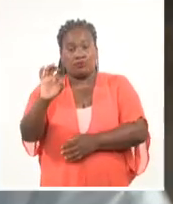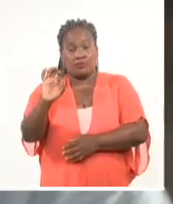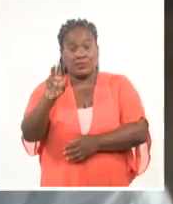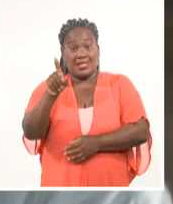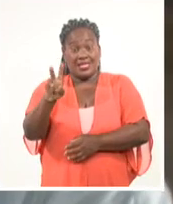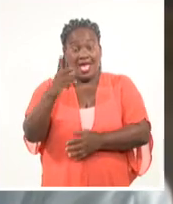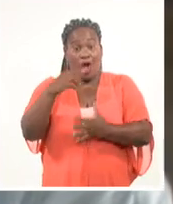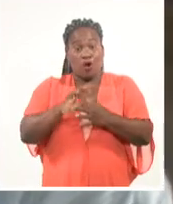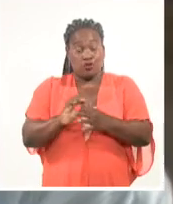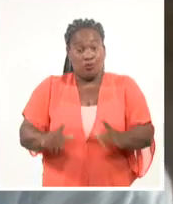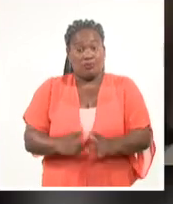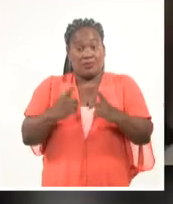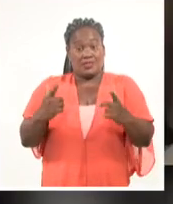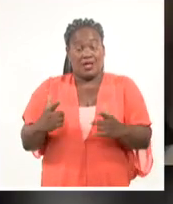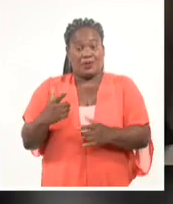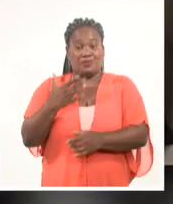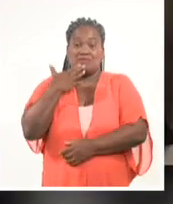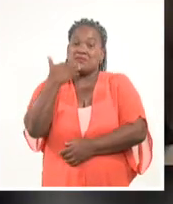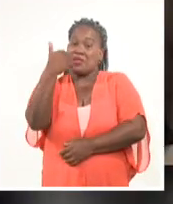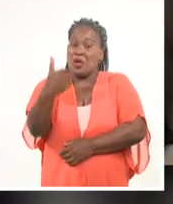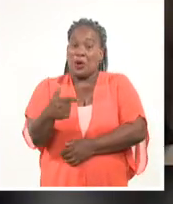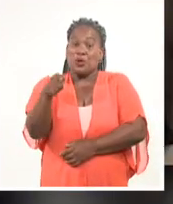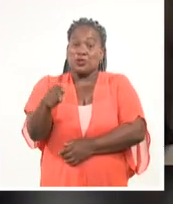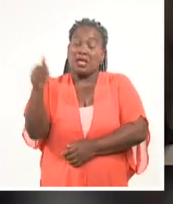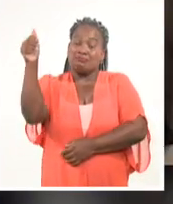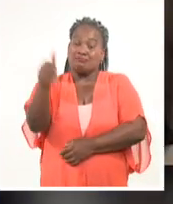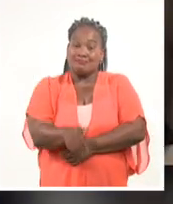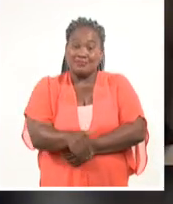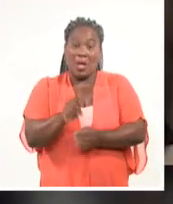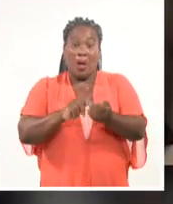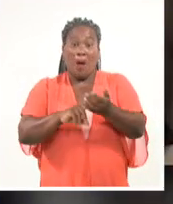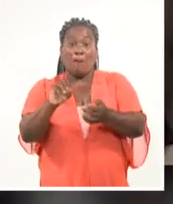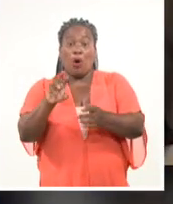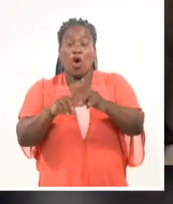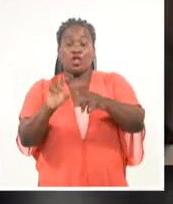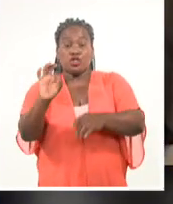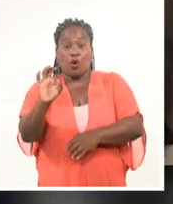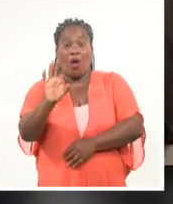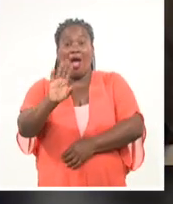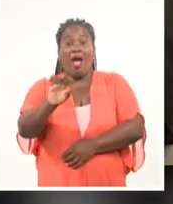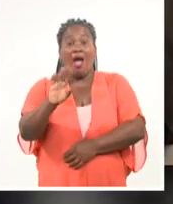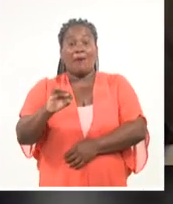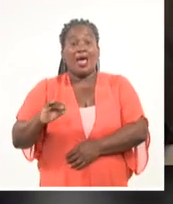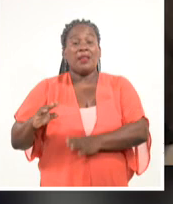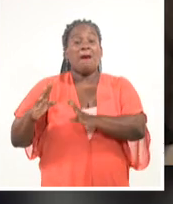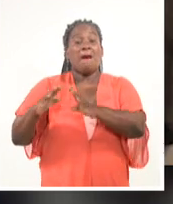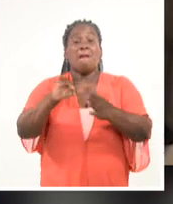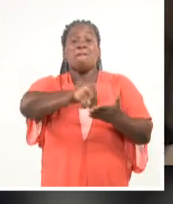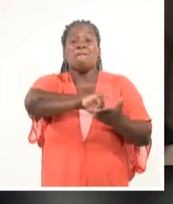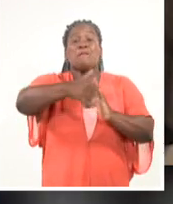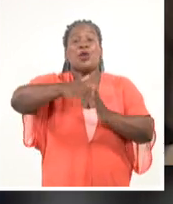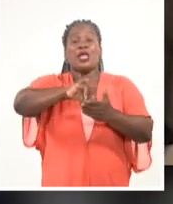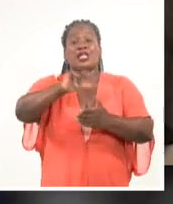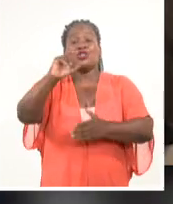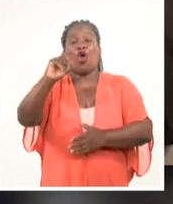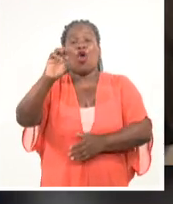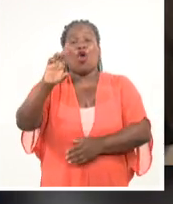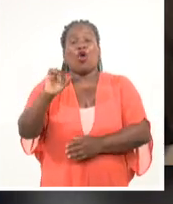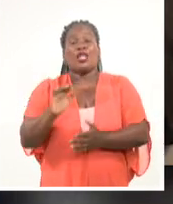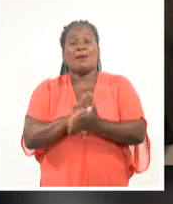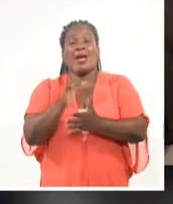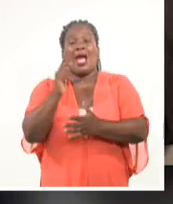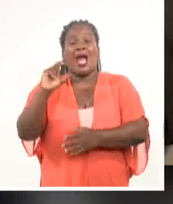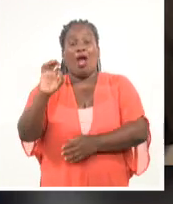Un placer que nos acompañe esta tarde para hablar sobre el proyecto comunitario Corimacao, que justo en este 2021